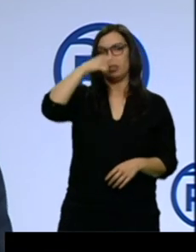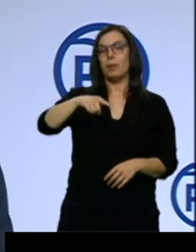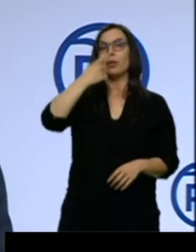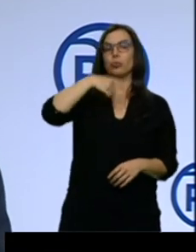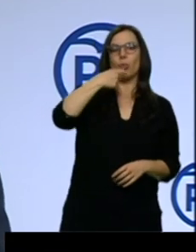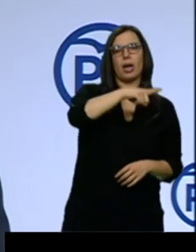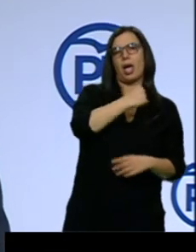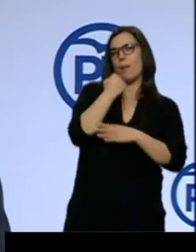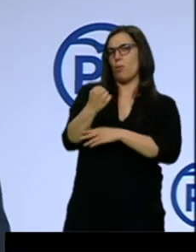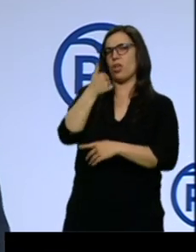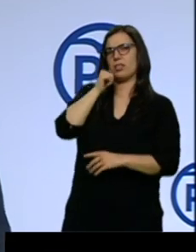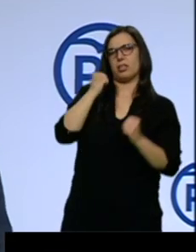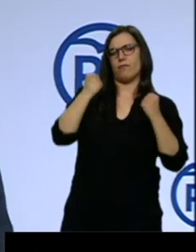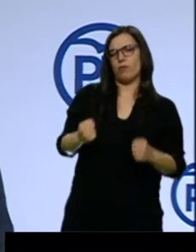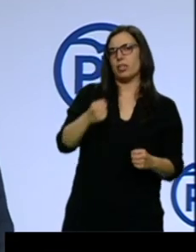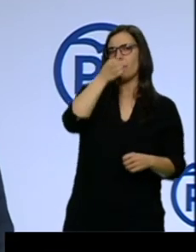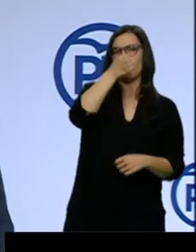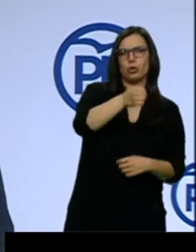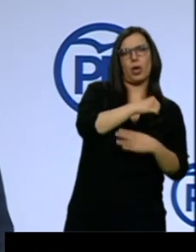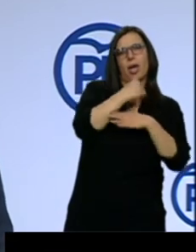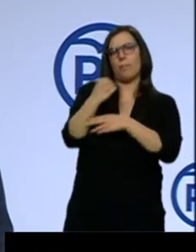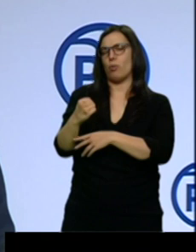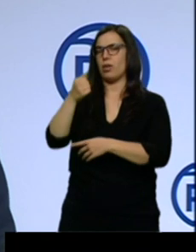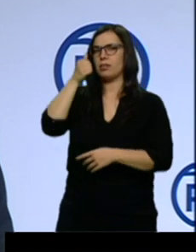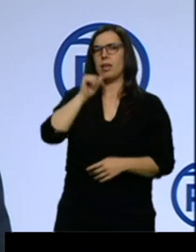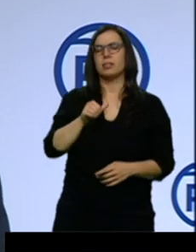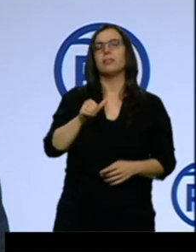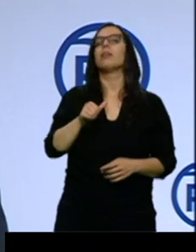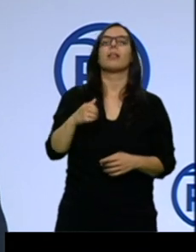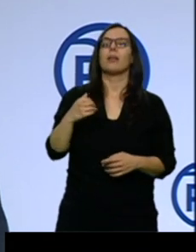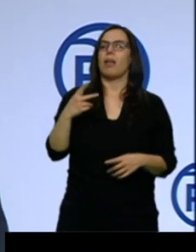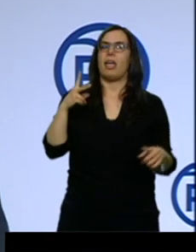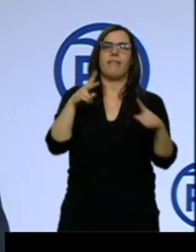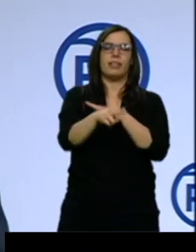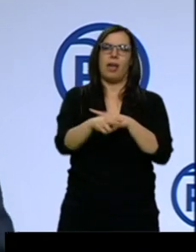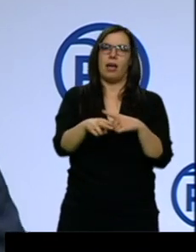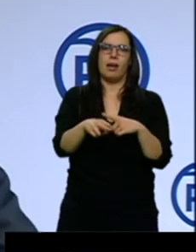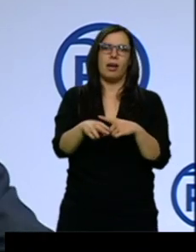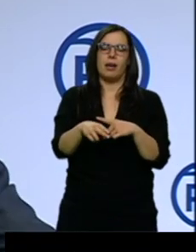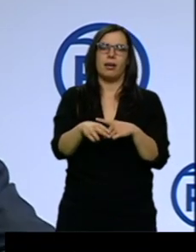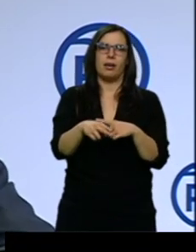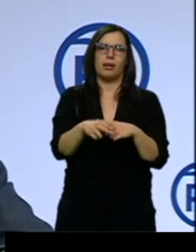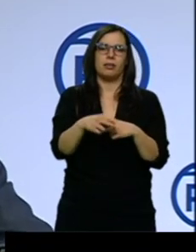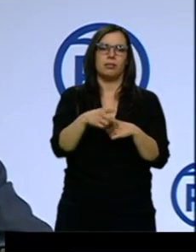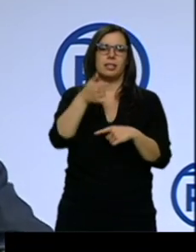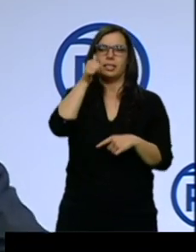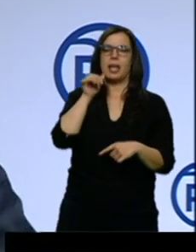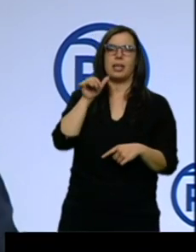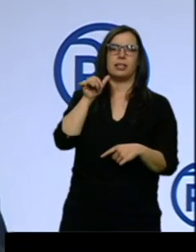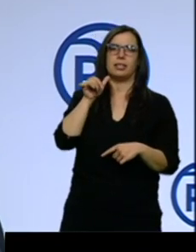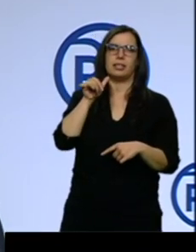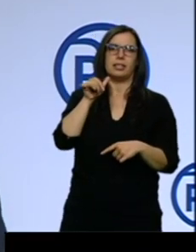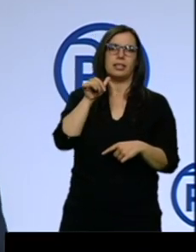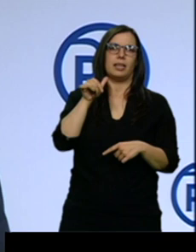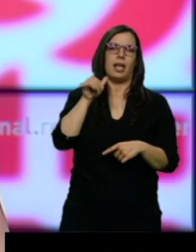el PSOE de Castilla y León es sanchista y debemos evitar que el sanchismo llegue al gobierno de Castilla y